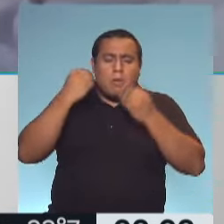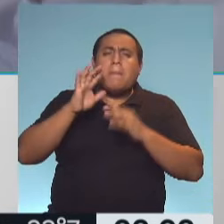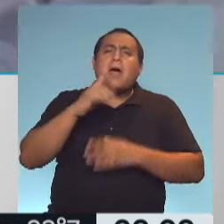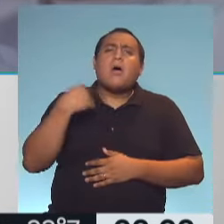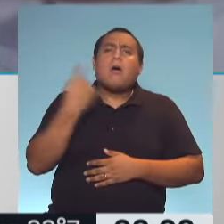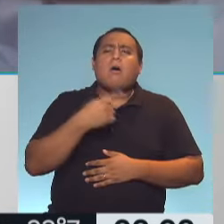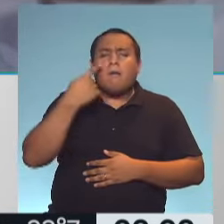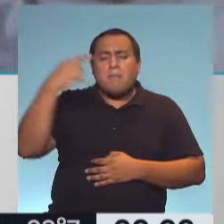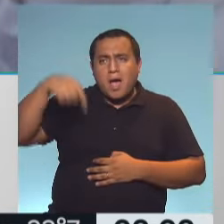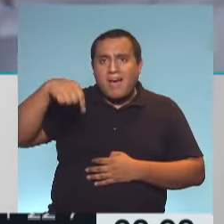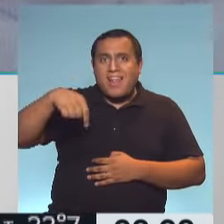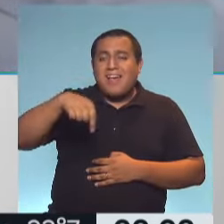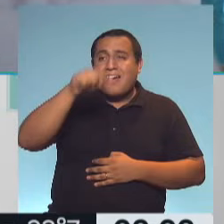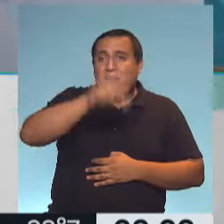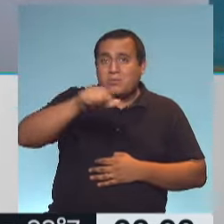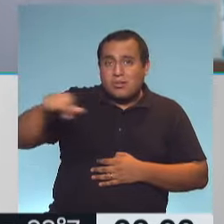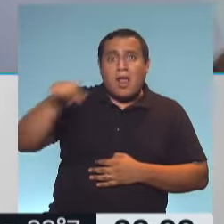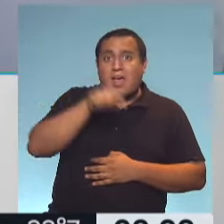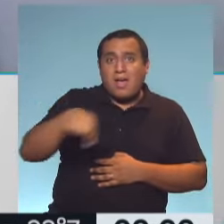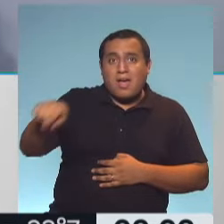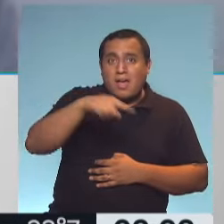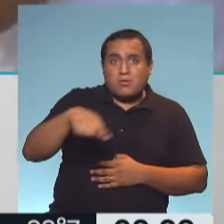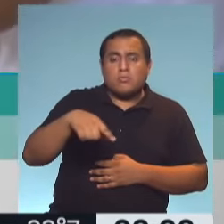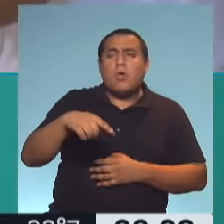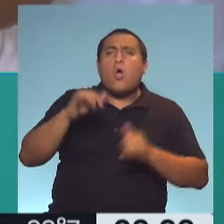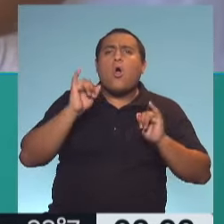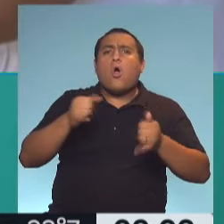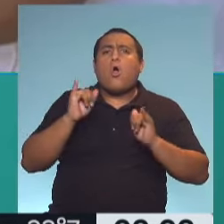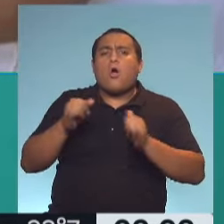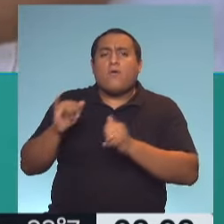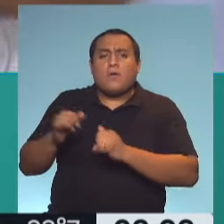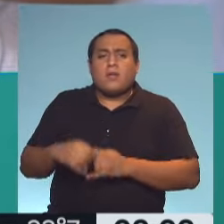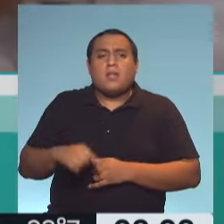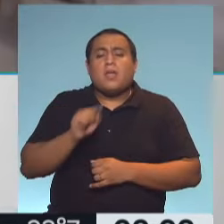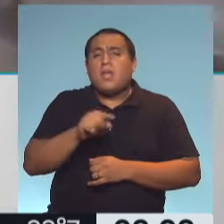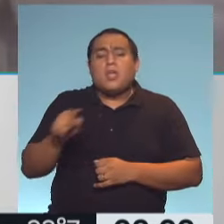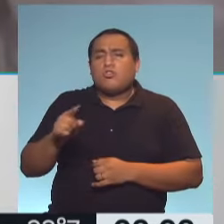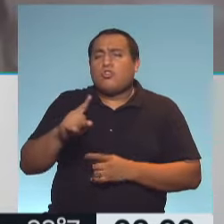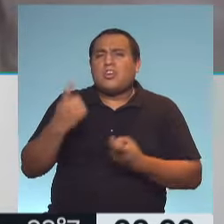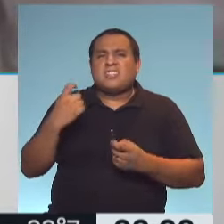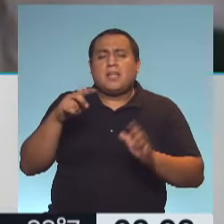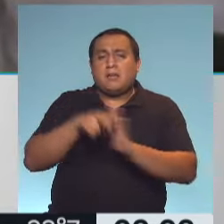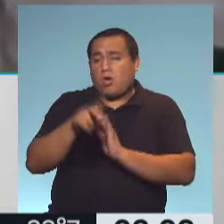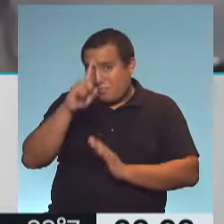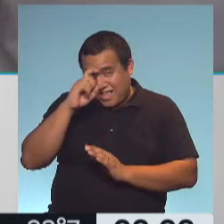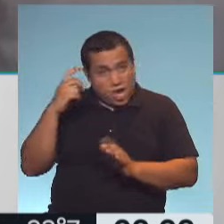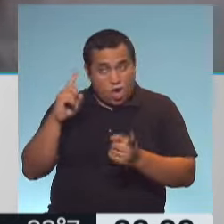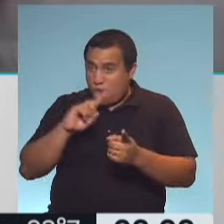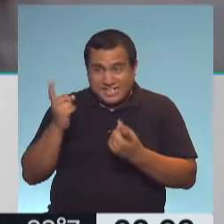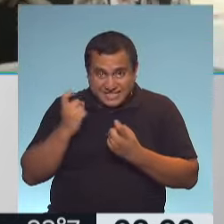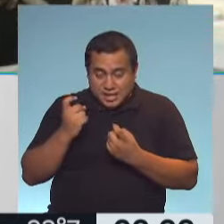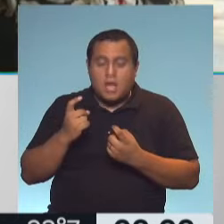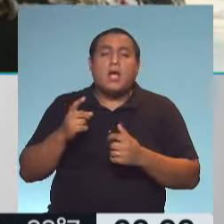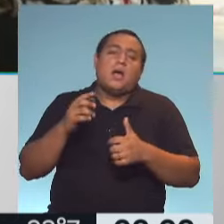que en esta fase estamos viendo más afectación de personas jóvenes que no requieren hospitalización, nos permite por lo menos sostener